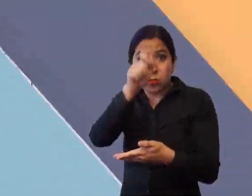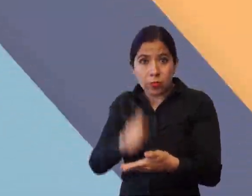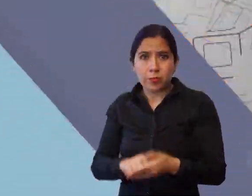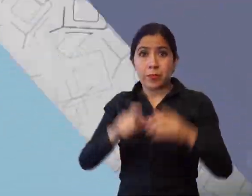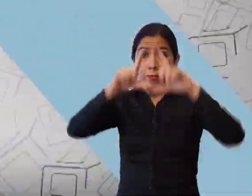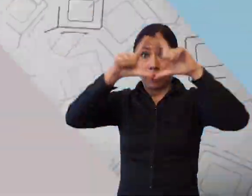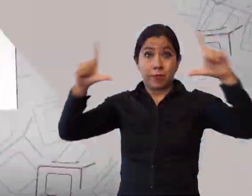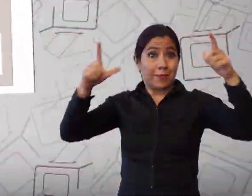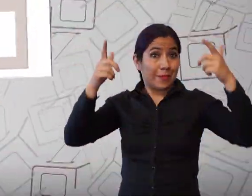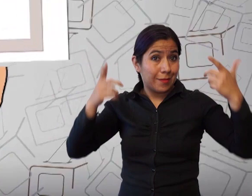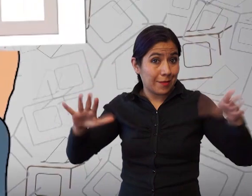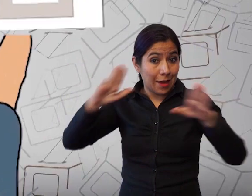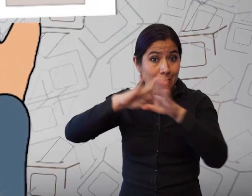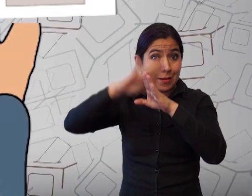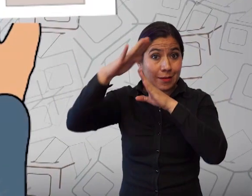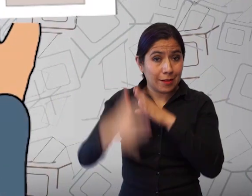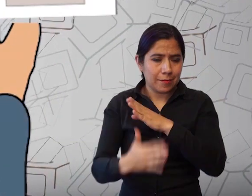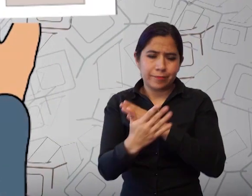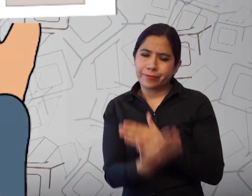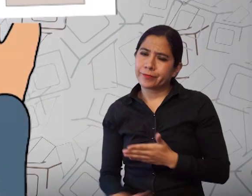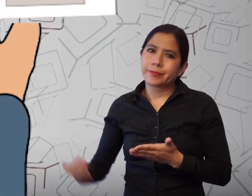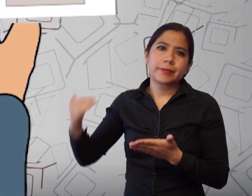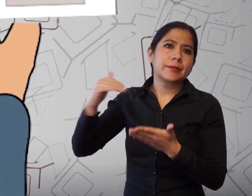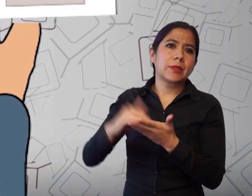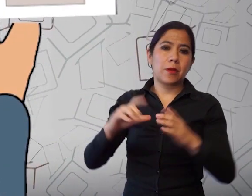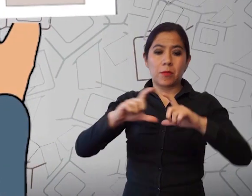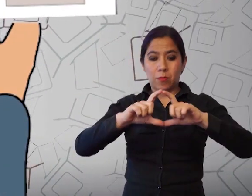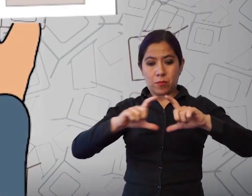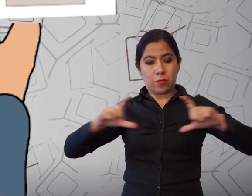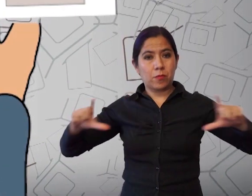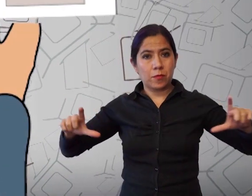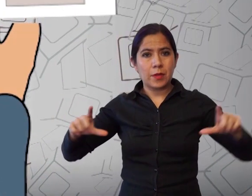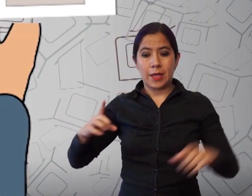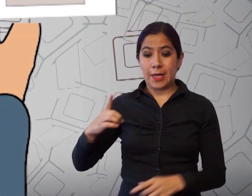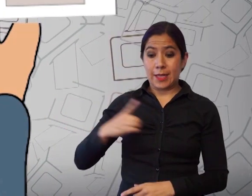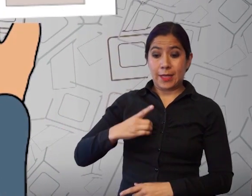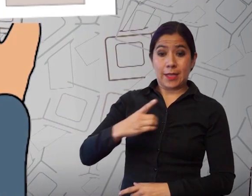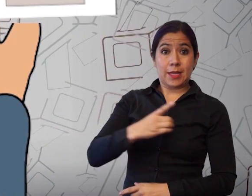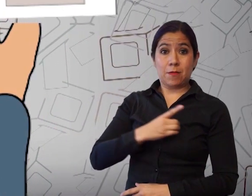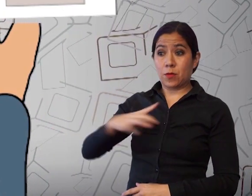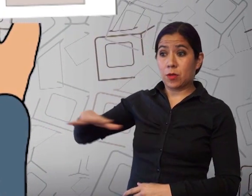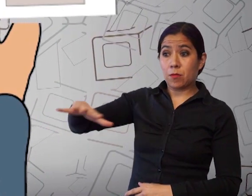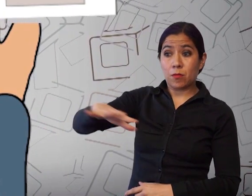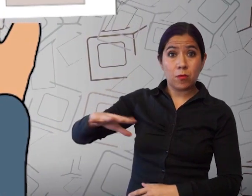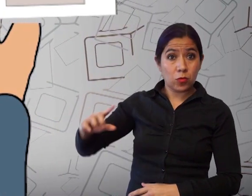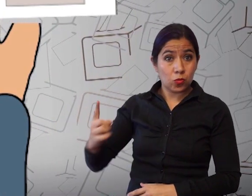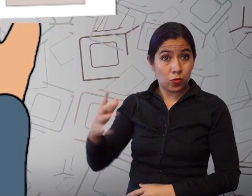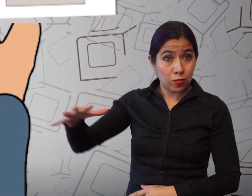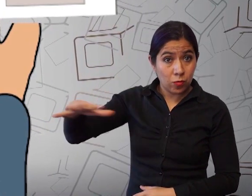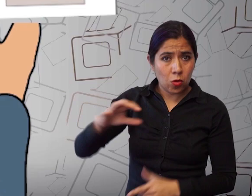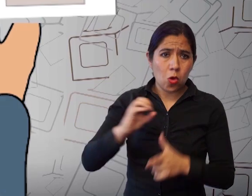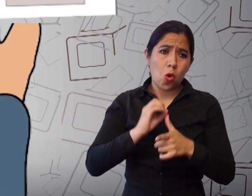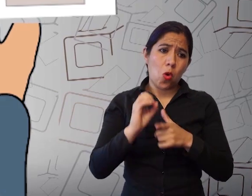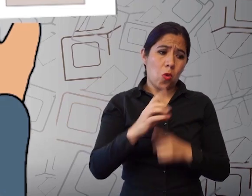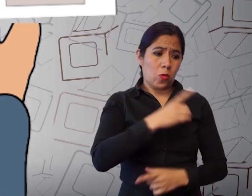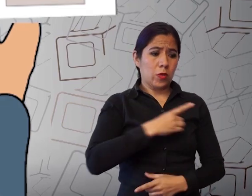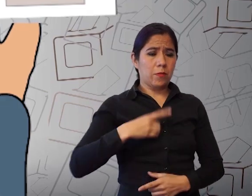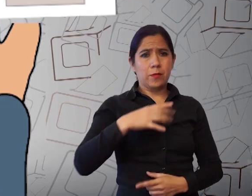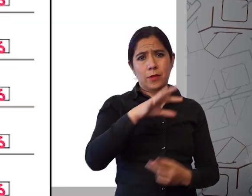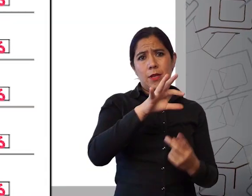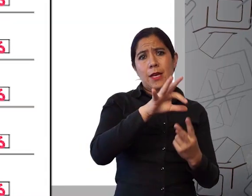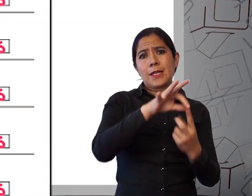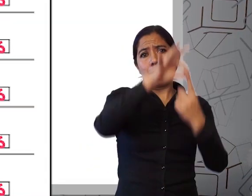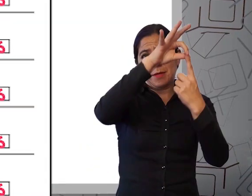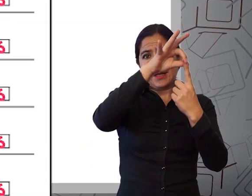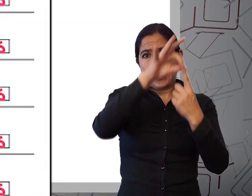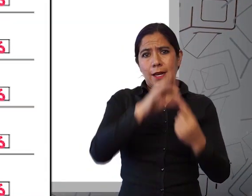de igual manera se continuará con la franja inferior, para diputados uninominales o especiales. Y al final,